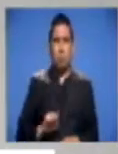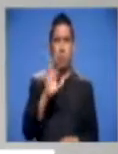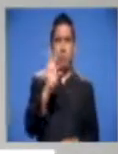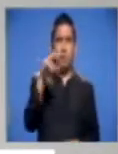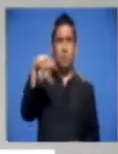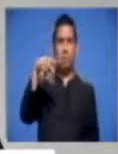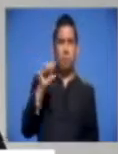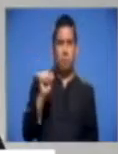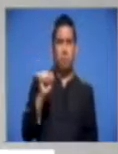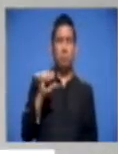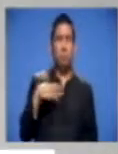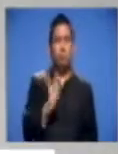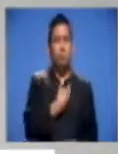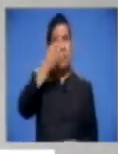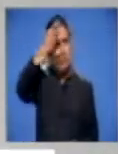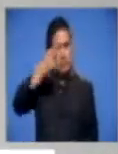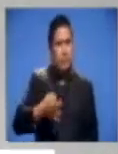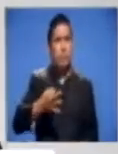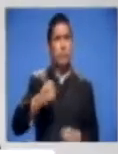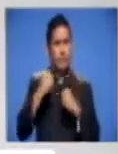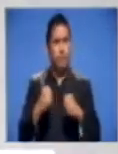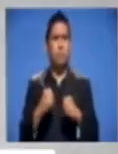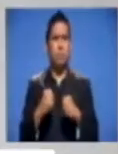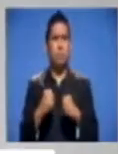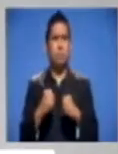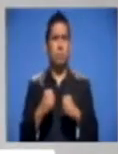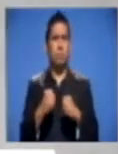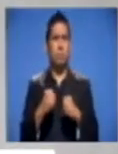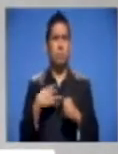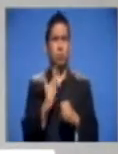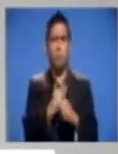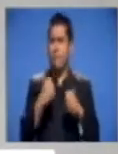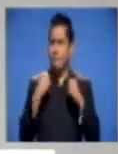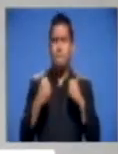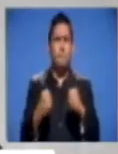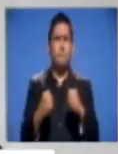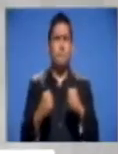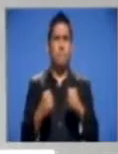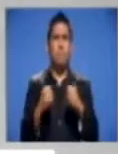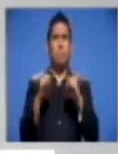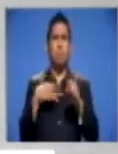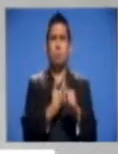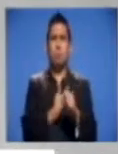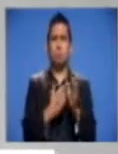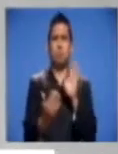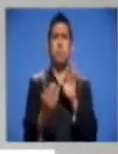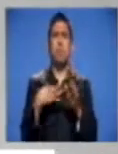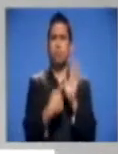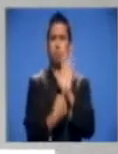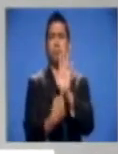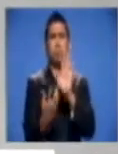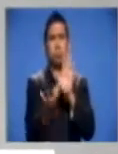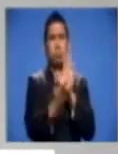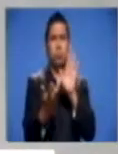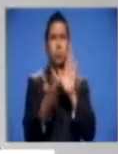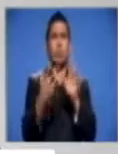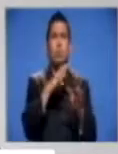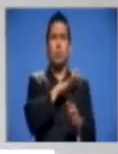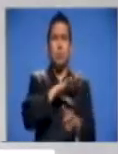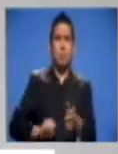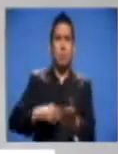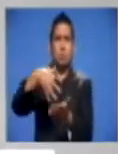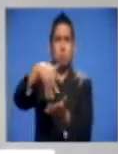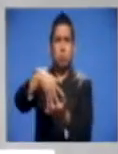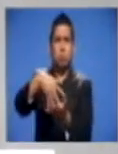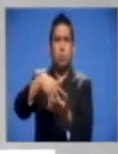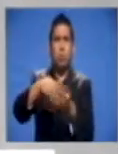creemos que hay que ser valientes hay que ser muy enérgicos para presentarle a la sociedad salvadoreña medidas